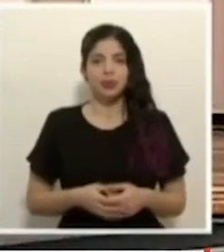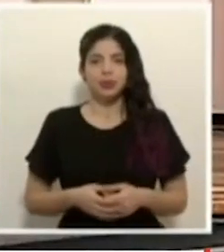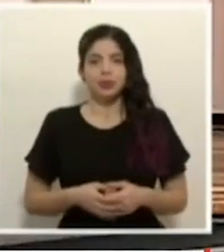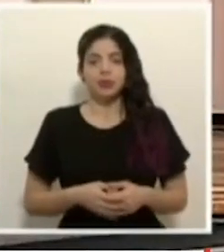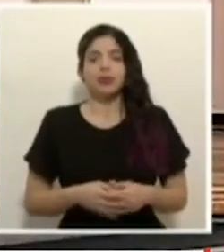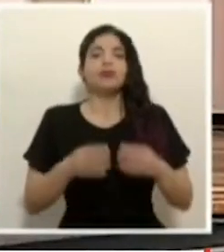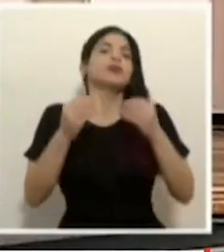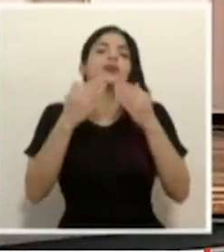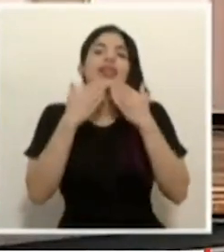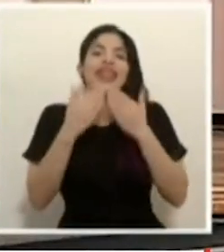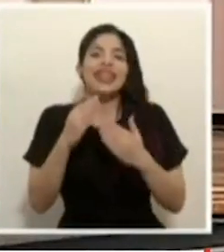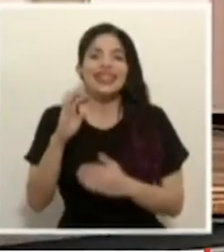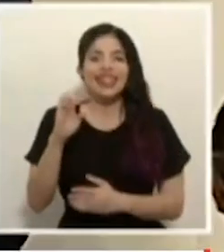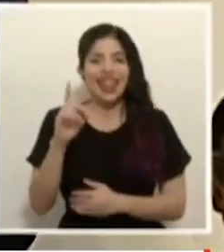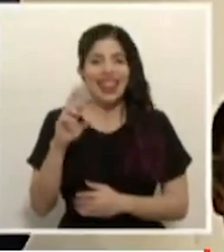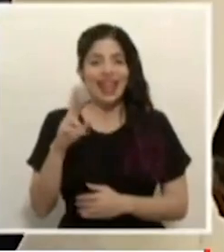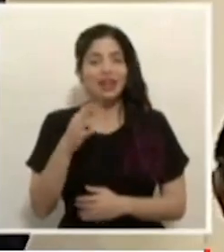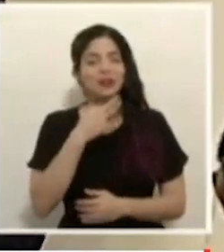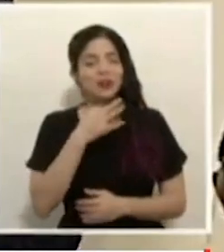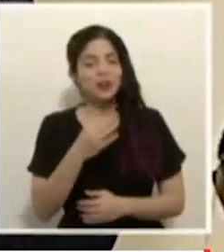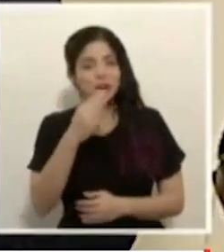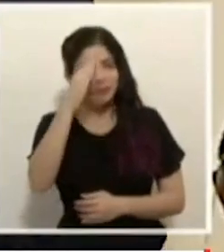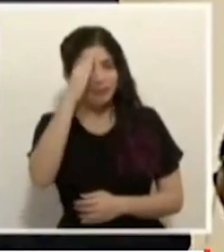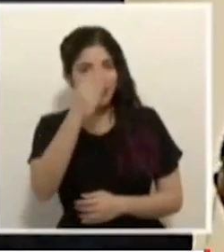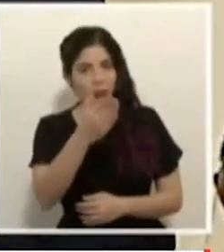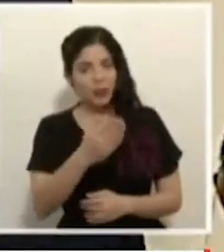Muchas gracias, don Edgar. Un gusto saludarlo.